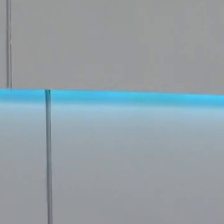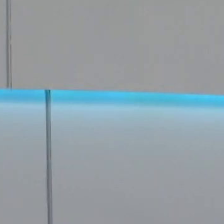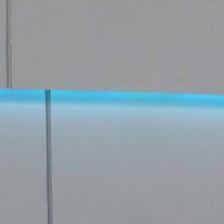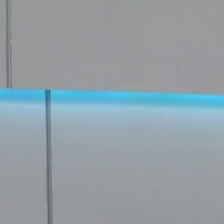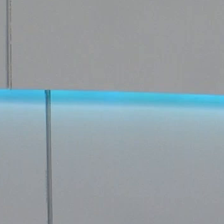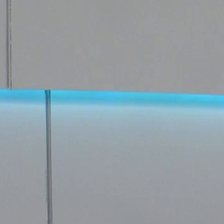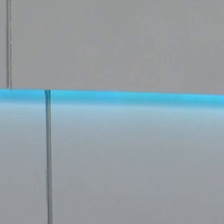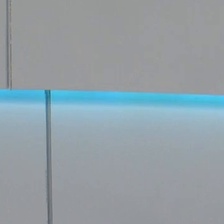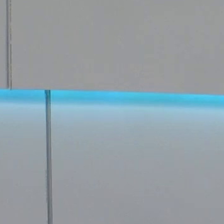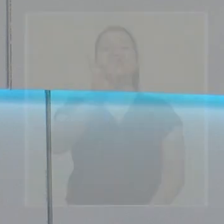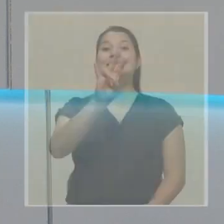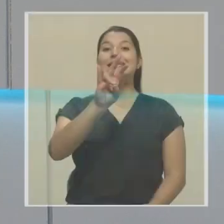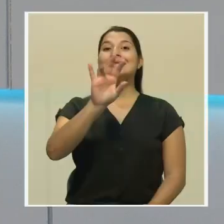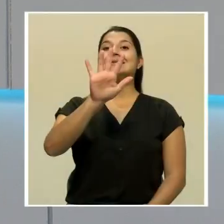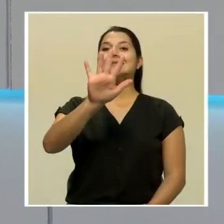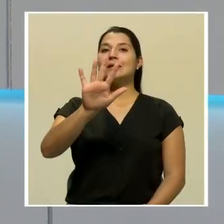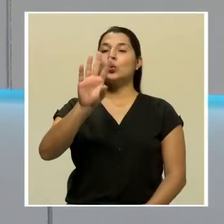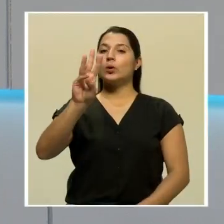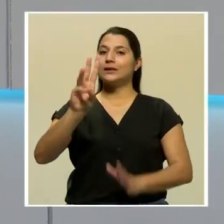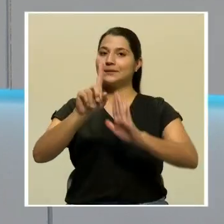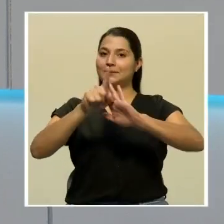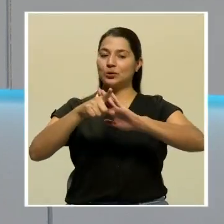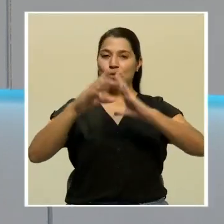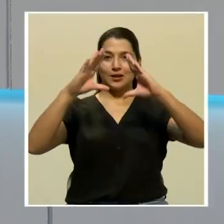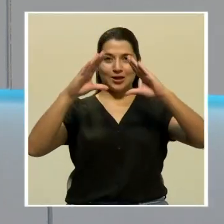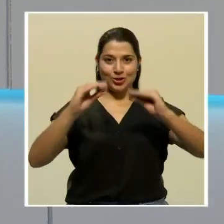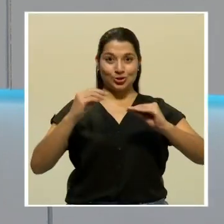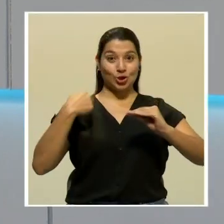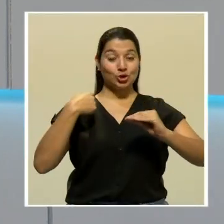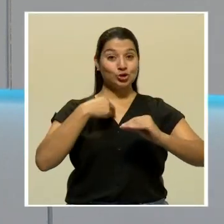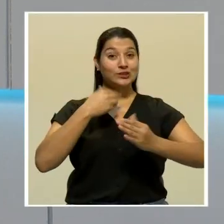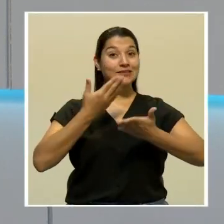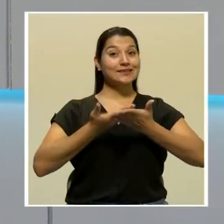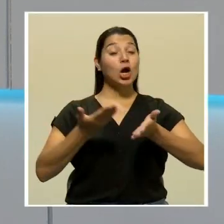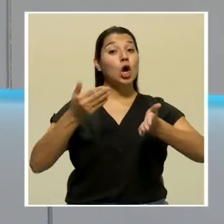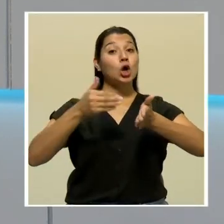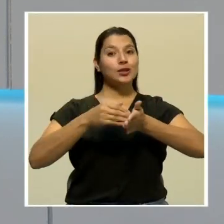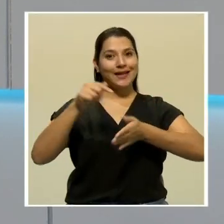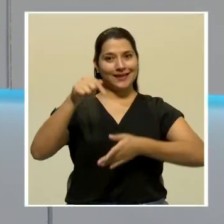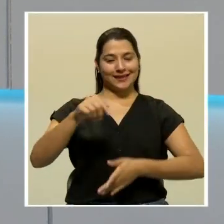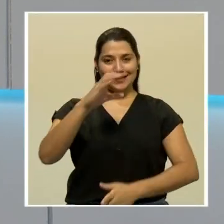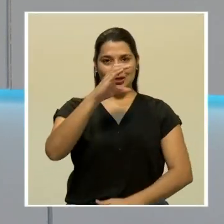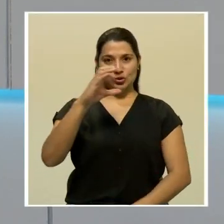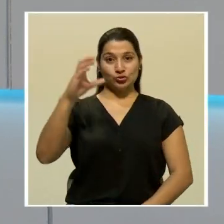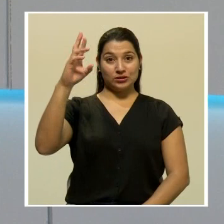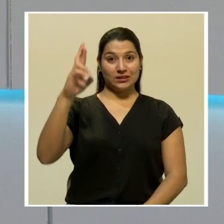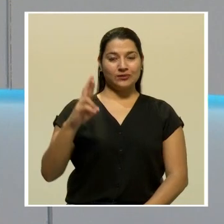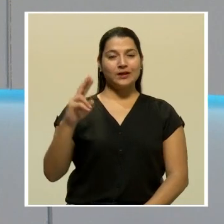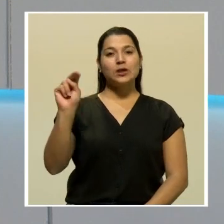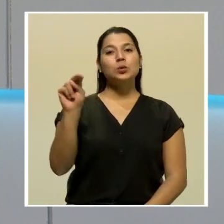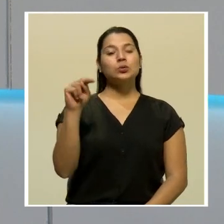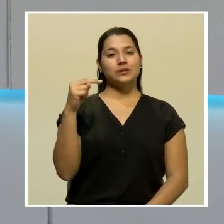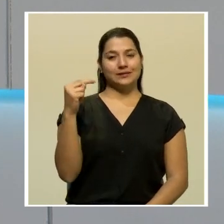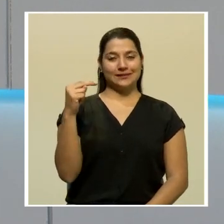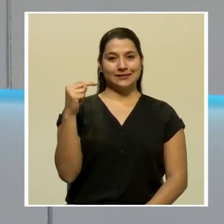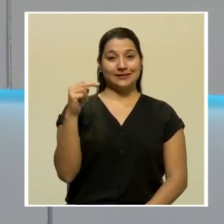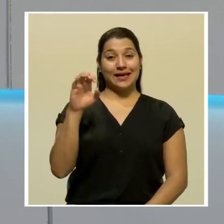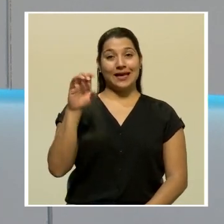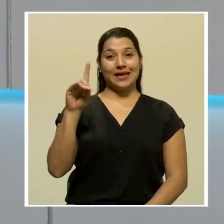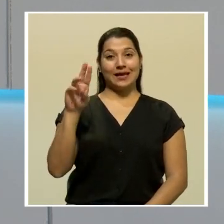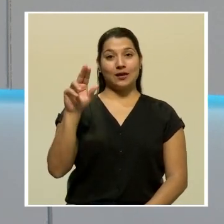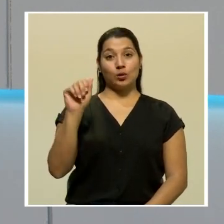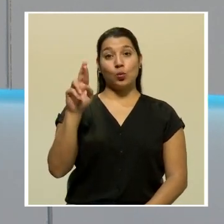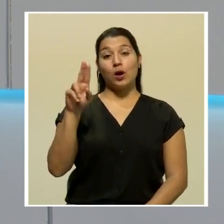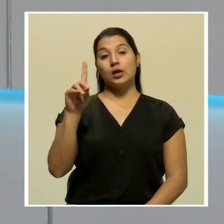A las 7 y 56 de la noche estamos de regreso en la edición estelar de Costa Rica Noticias. Eduardo